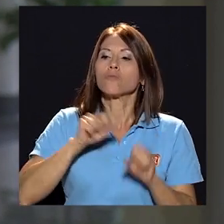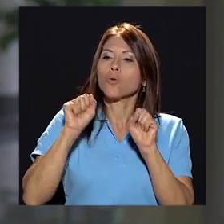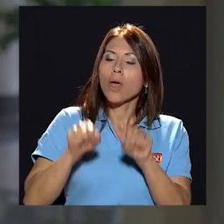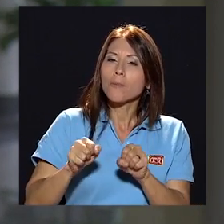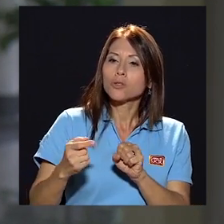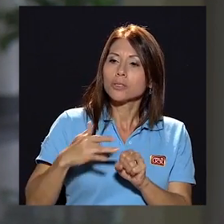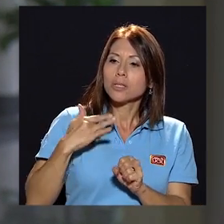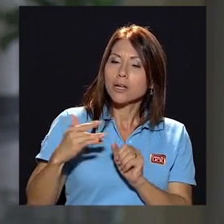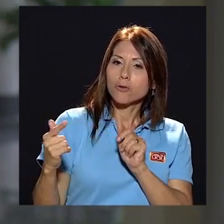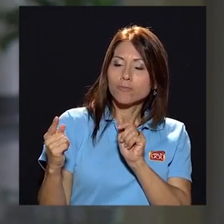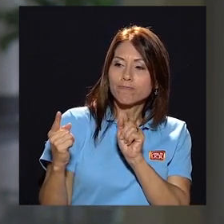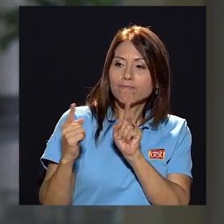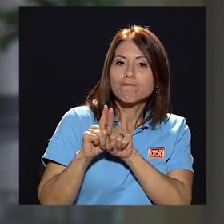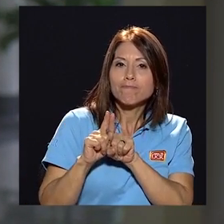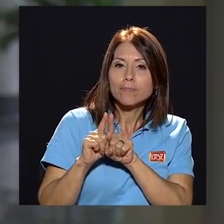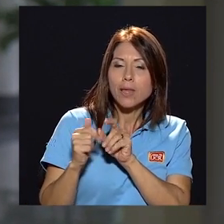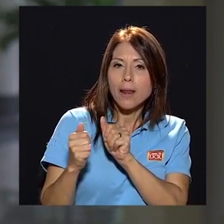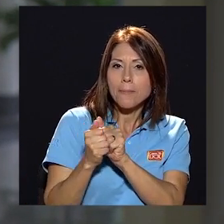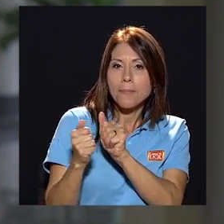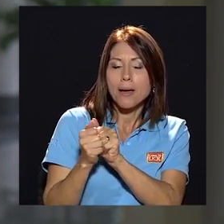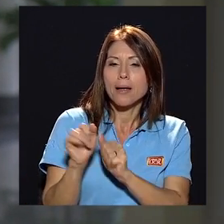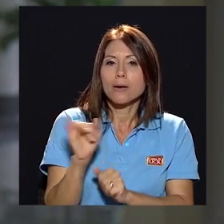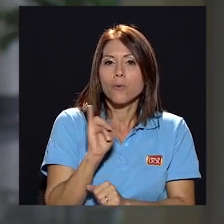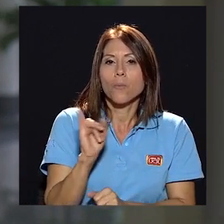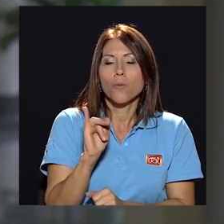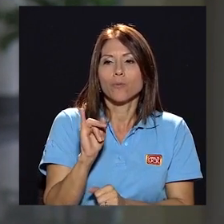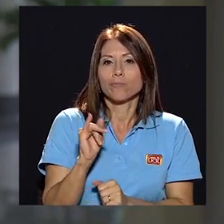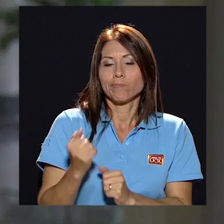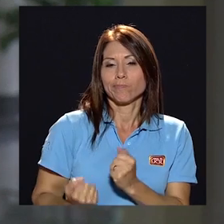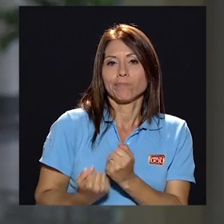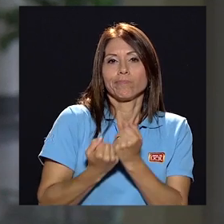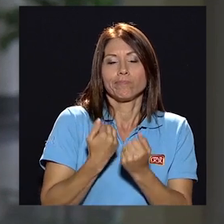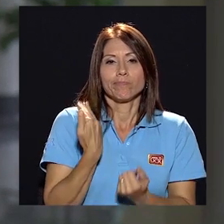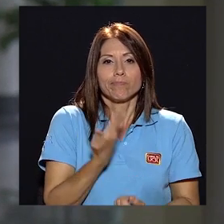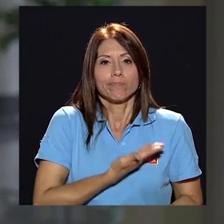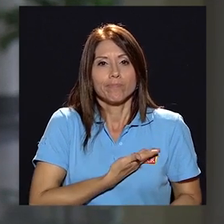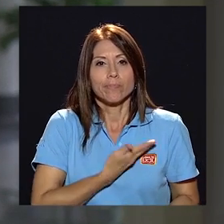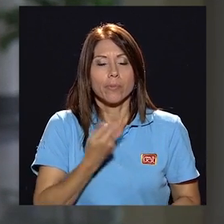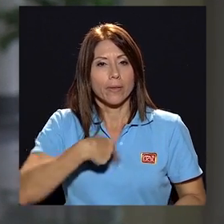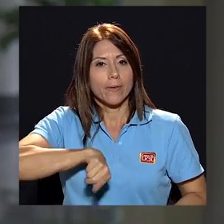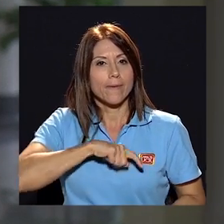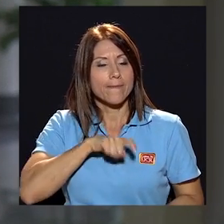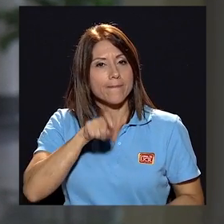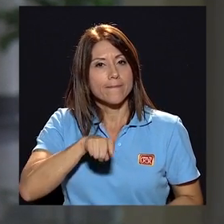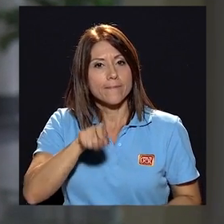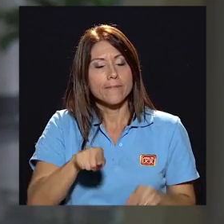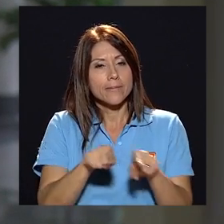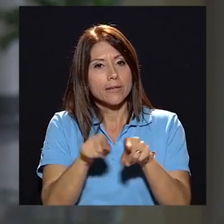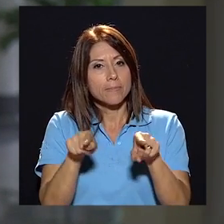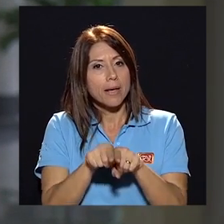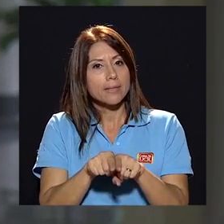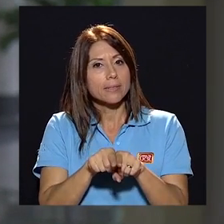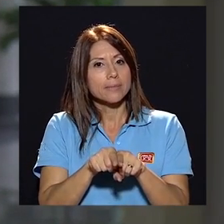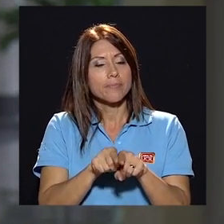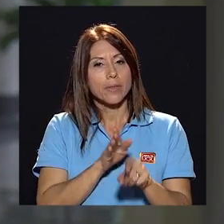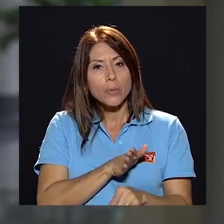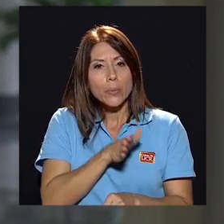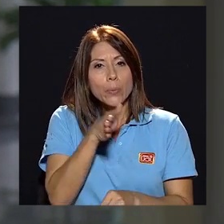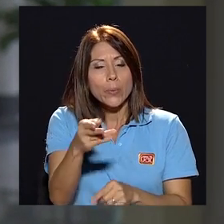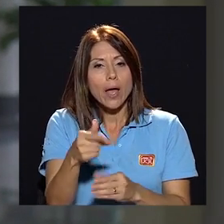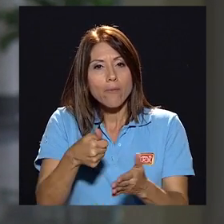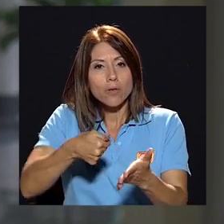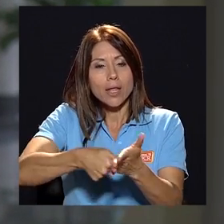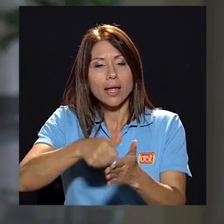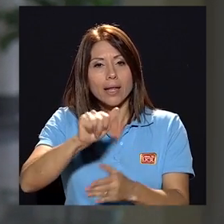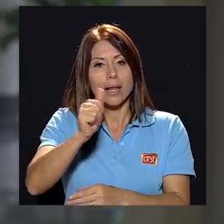podamos tener a la par que lo podamos sentir como de nuestra parte necesitamos además salir a